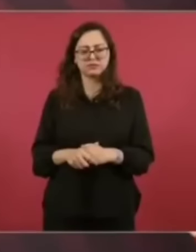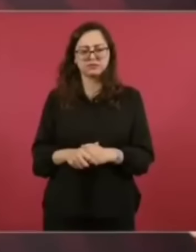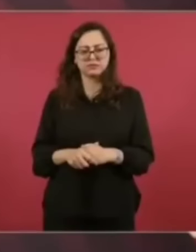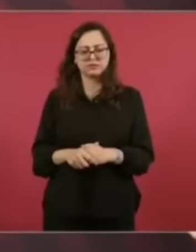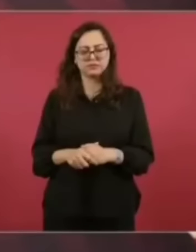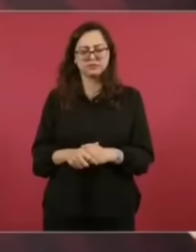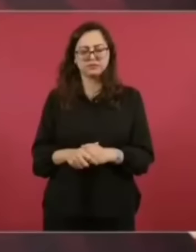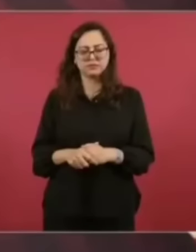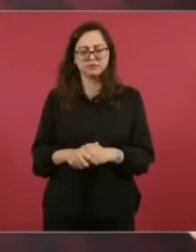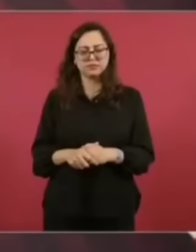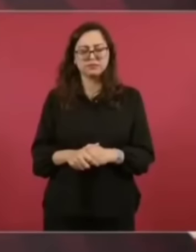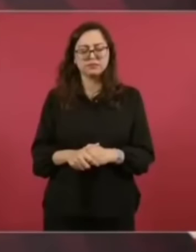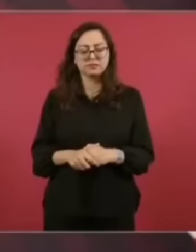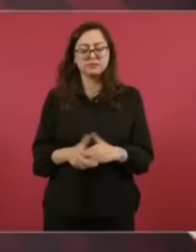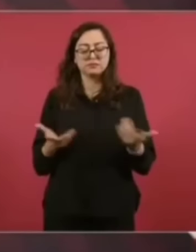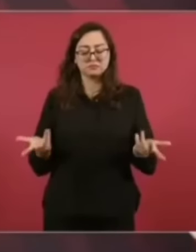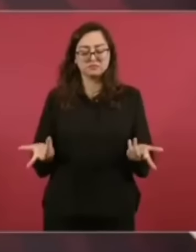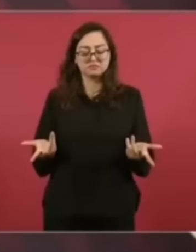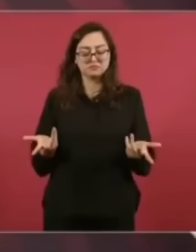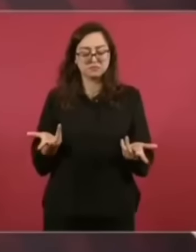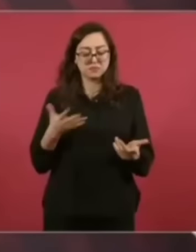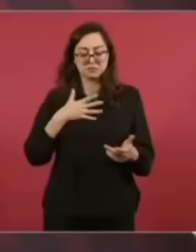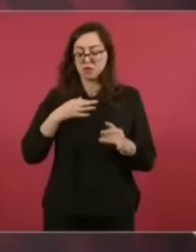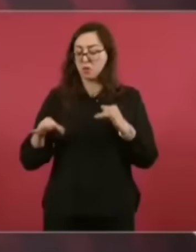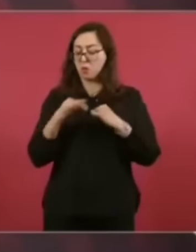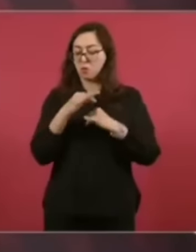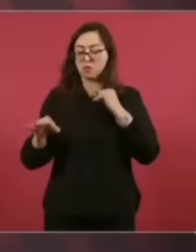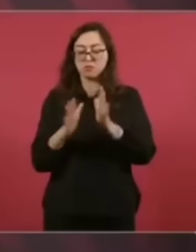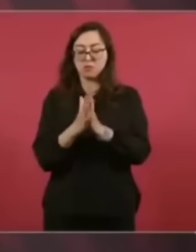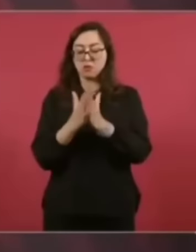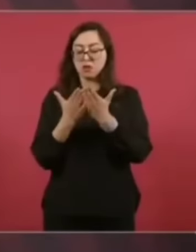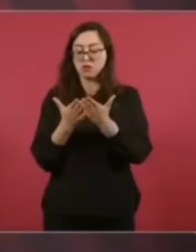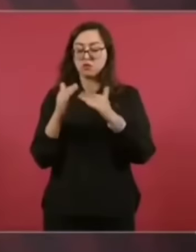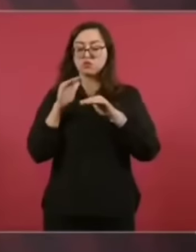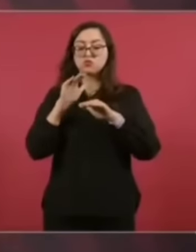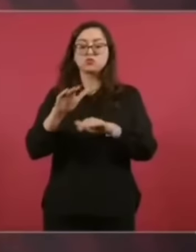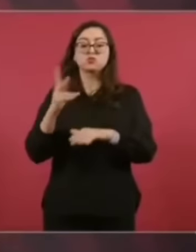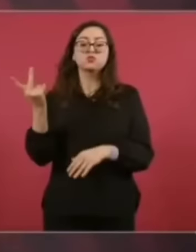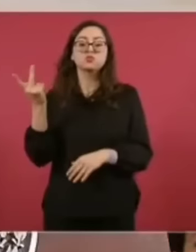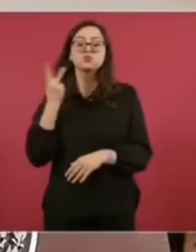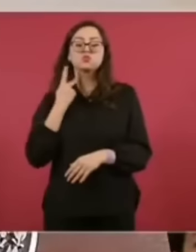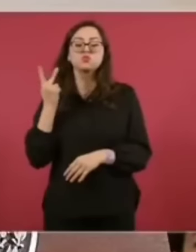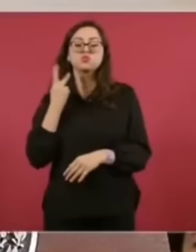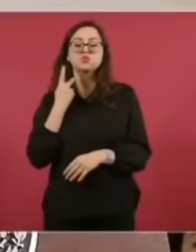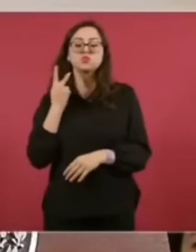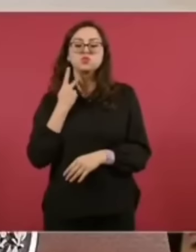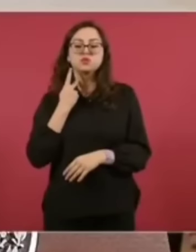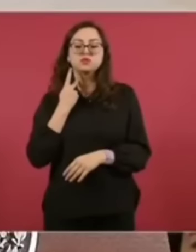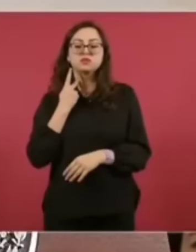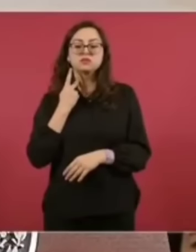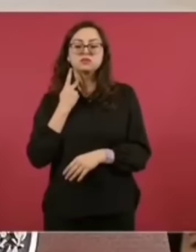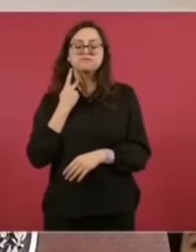este que es mi último libro sobre política, necesitaba